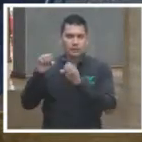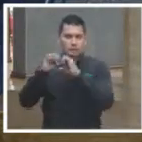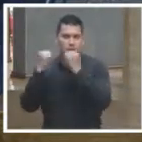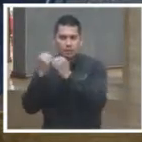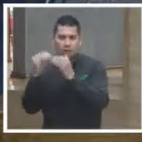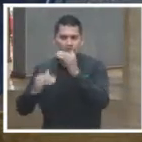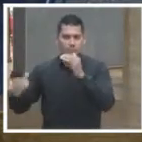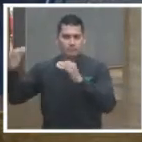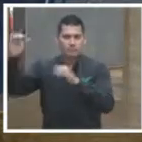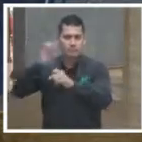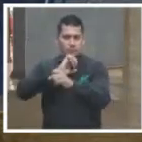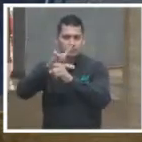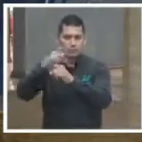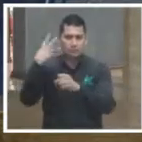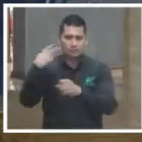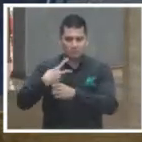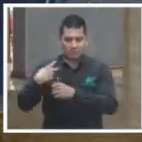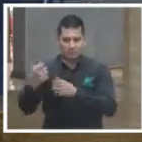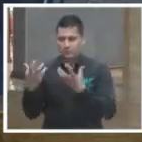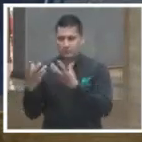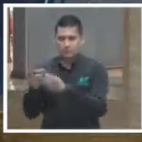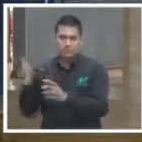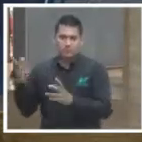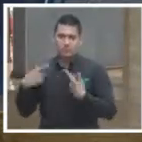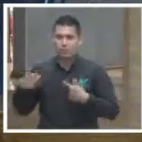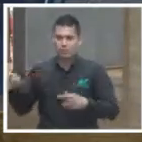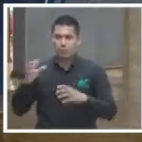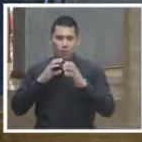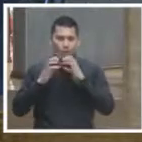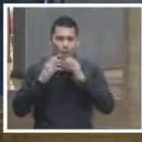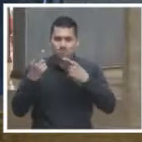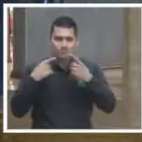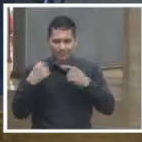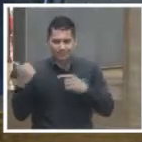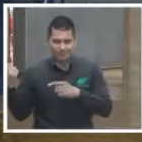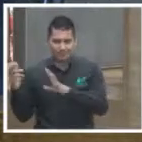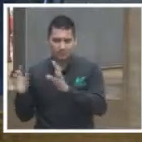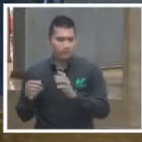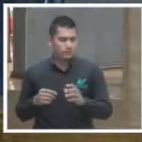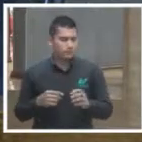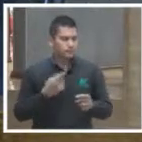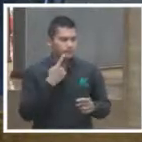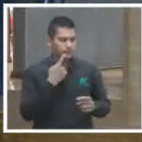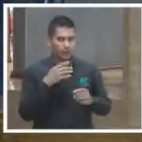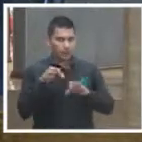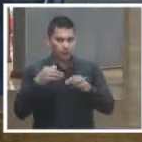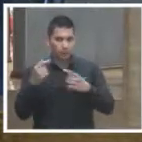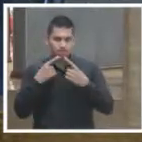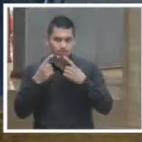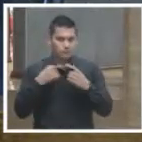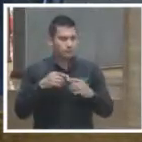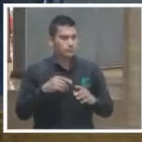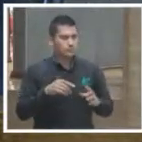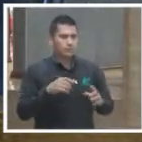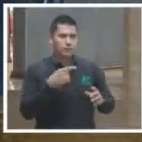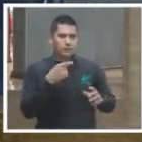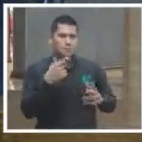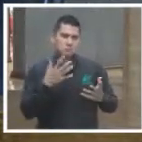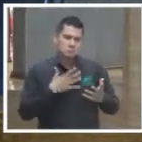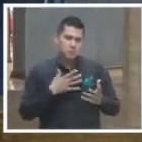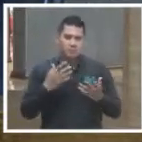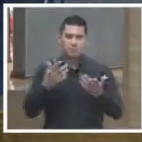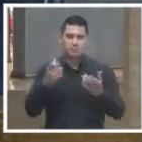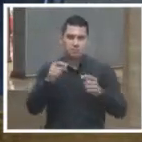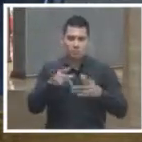sala especializada, me preguntaba un comunicador, decía, porque yo había hablado de lo que transformaba el ejercicio periodístico, era un